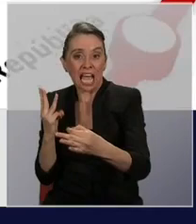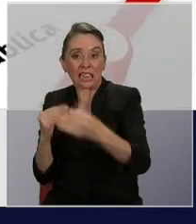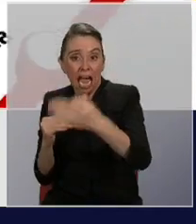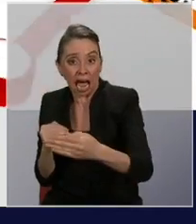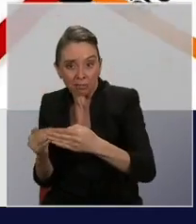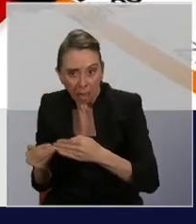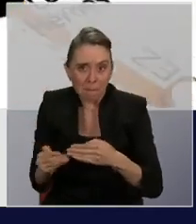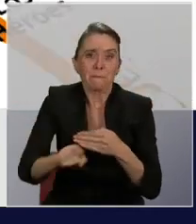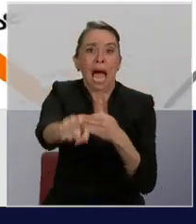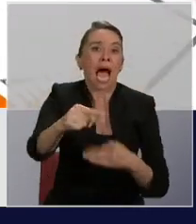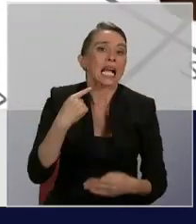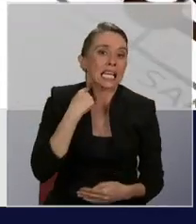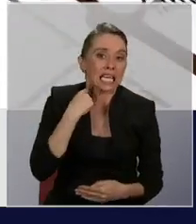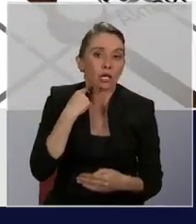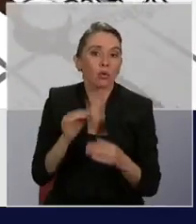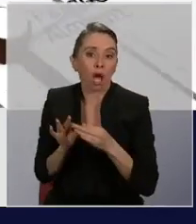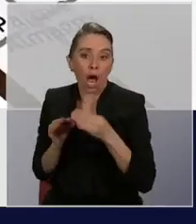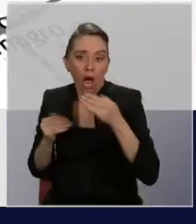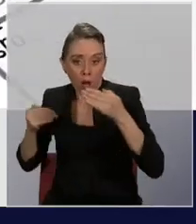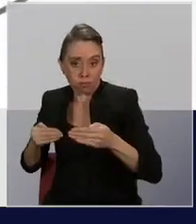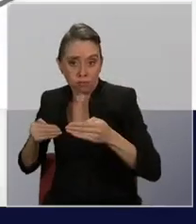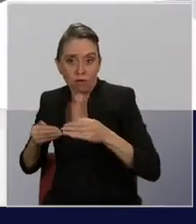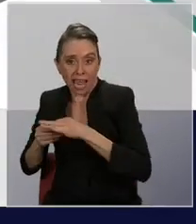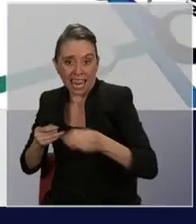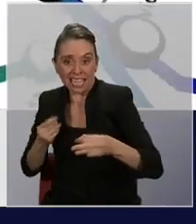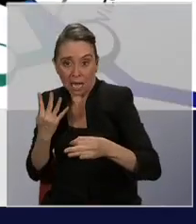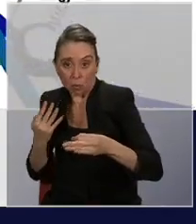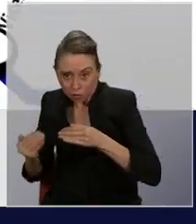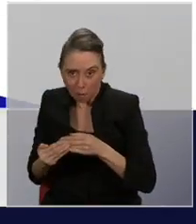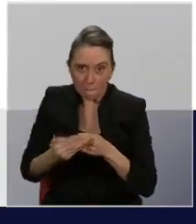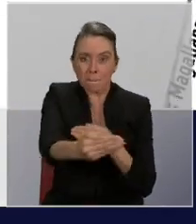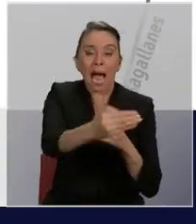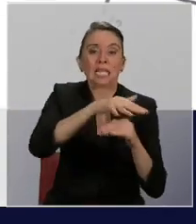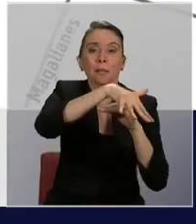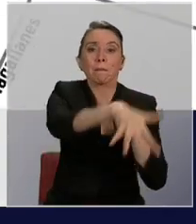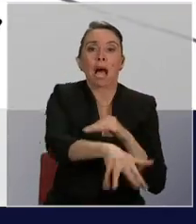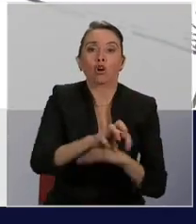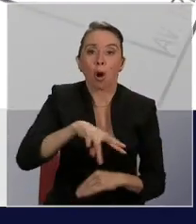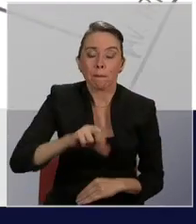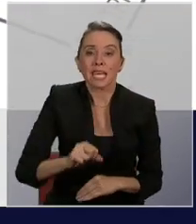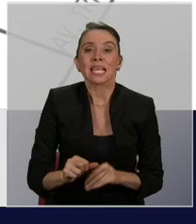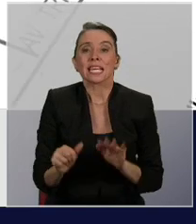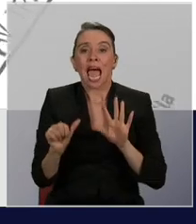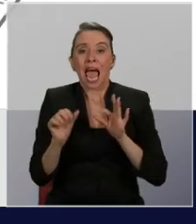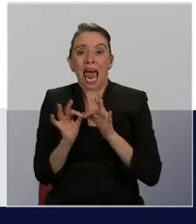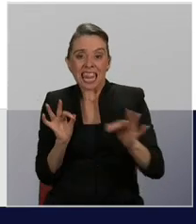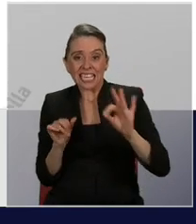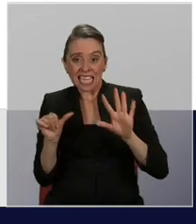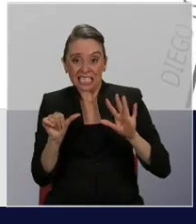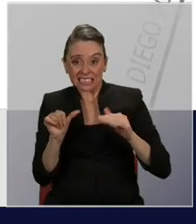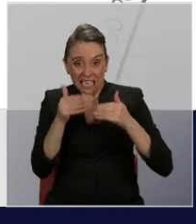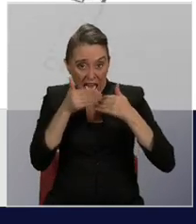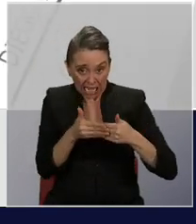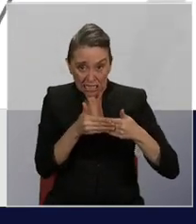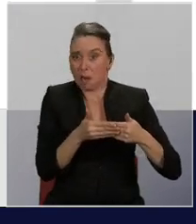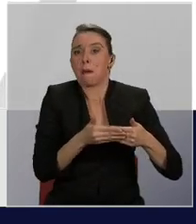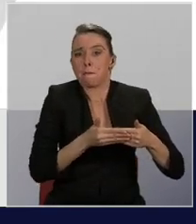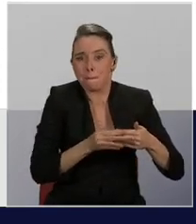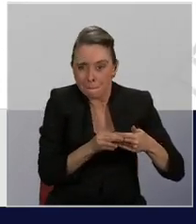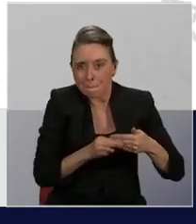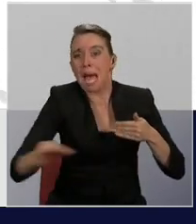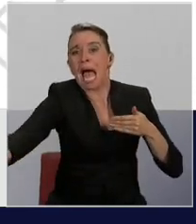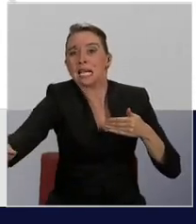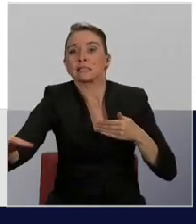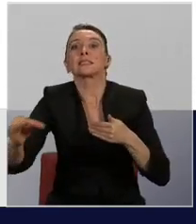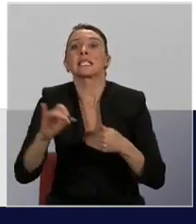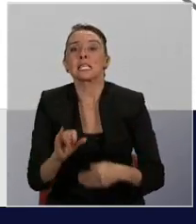Quilicura, la 4 abajo de Mena y la 6 a Isidora Goyenechea. Y